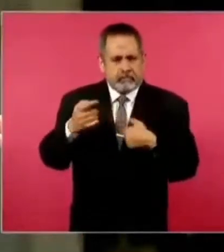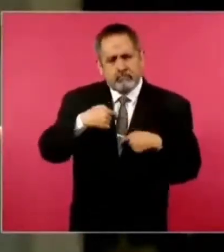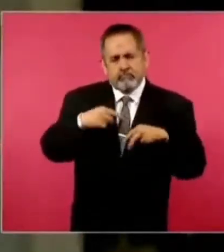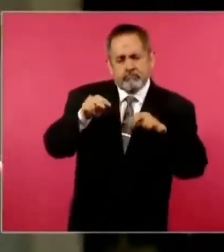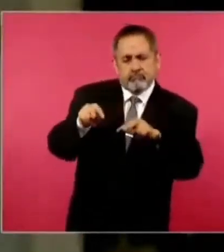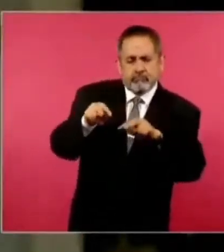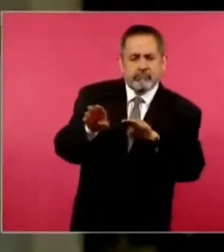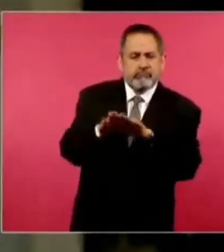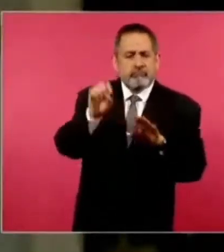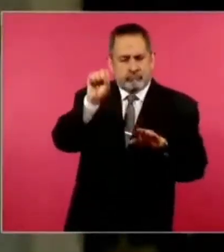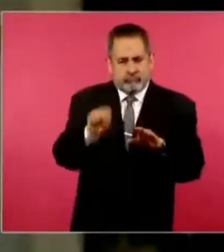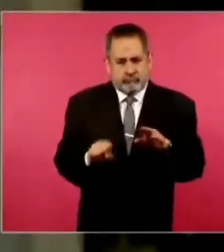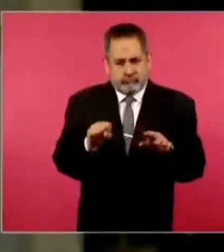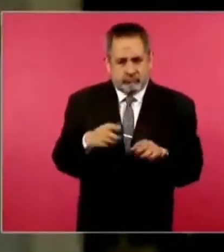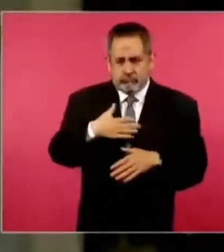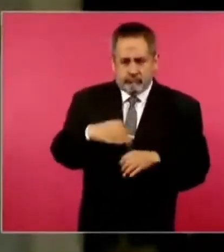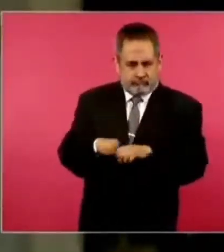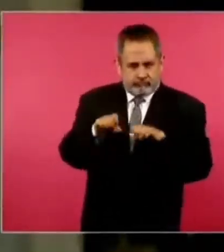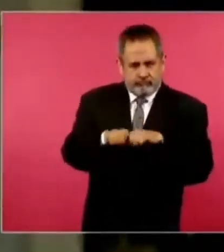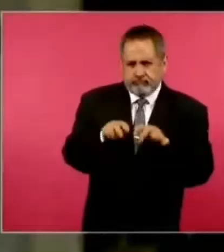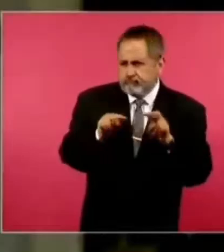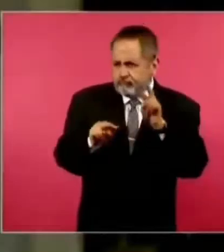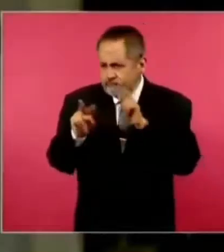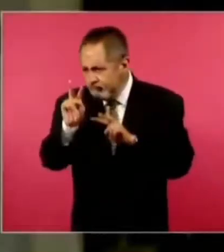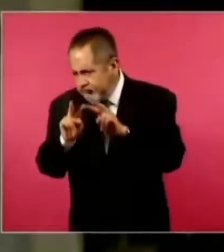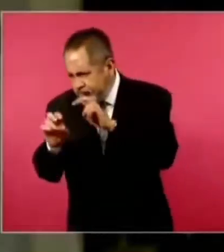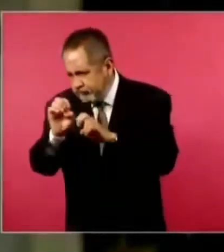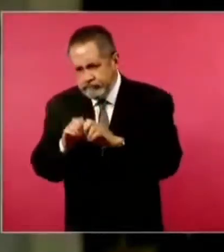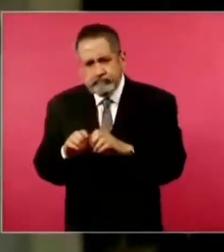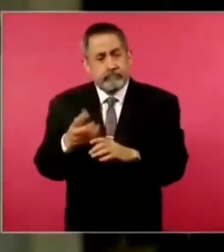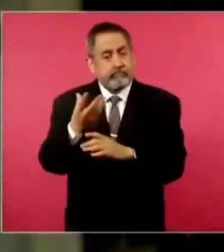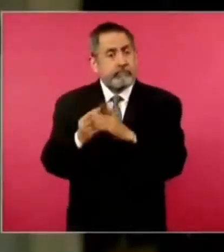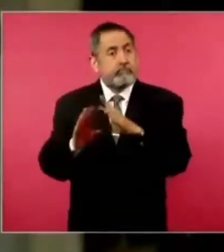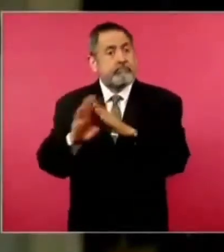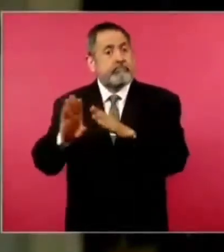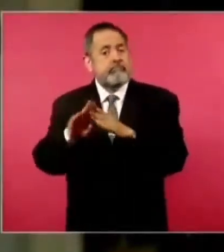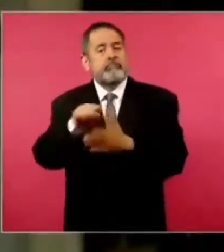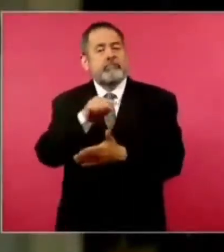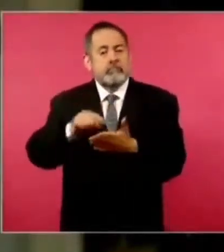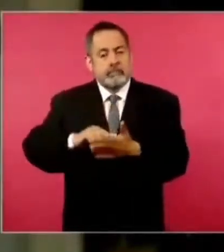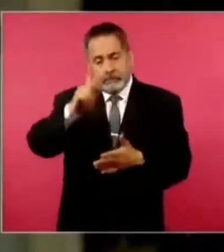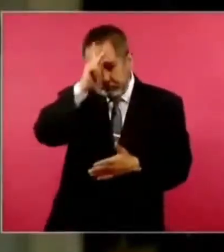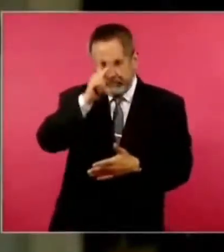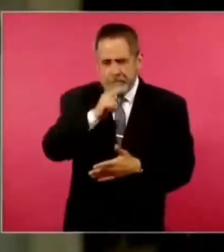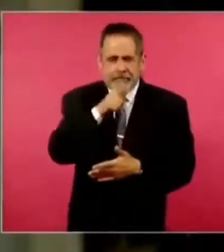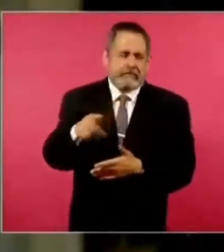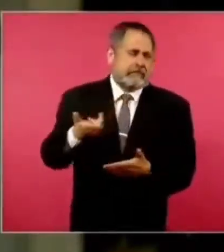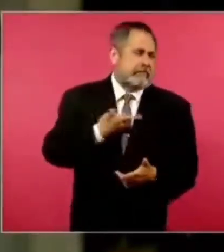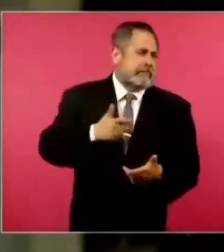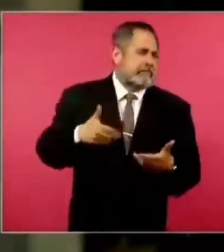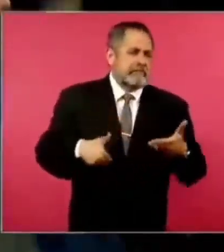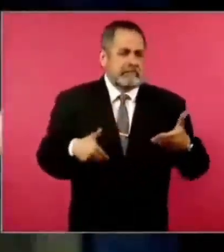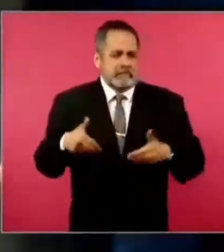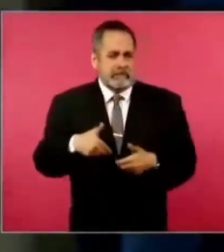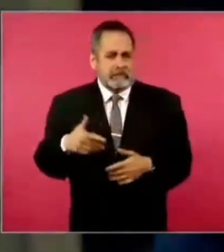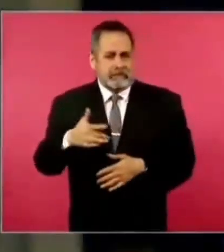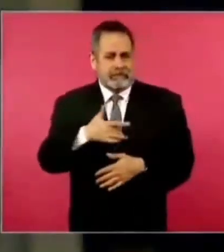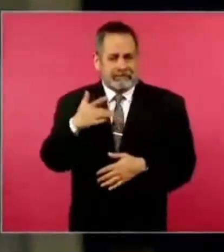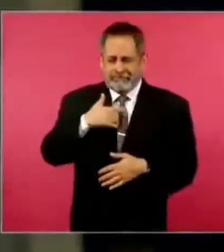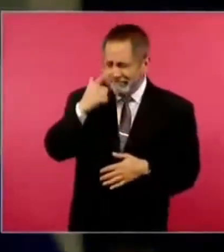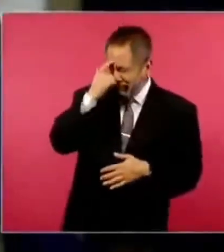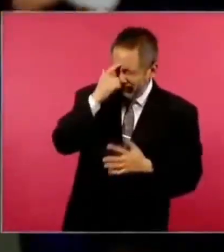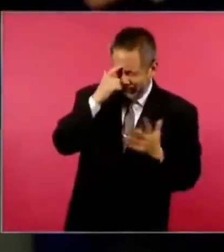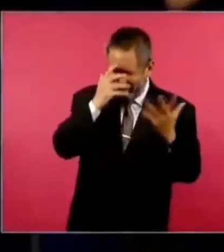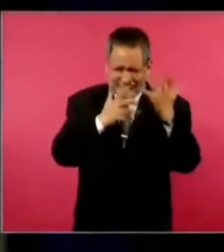ahora mismo en el sur, un equipo de la agencia. Los migrantes en Villahermosa se quejaban, se sienten mareados por las